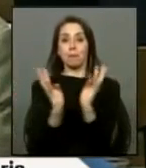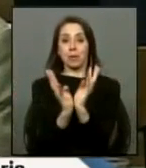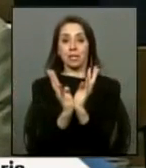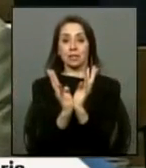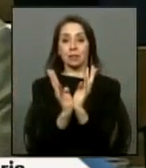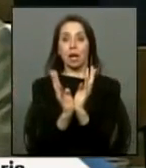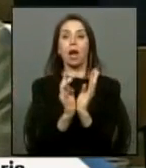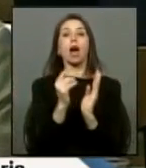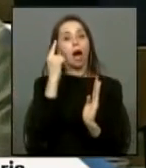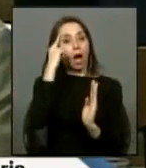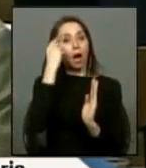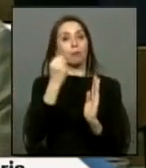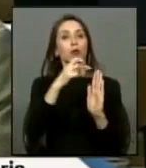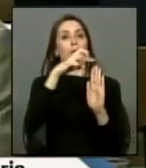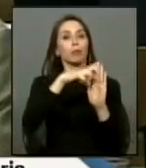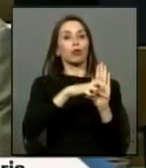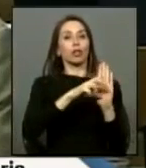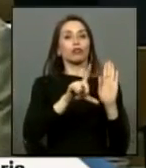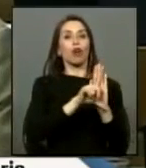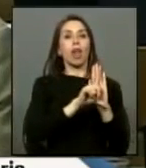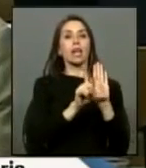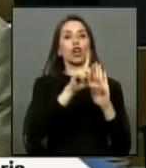proyecto en la ley corta